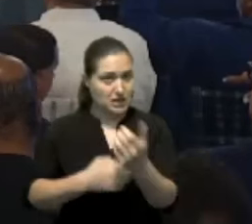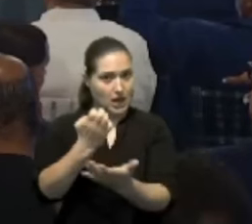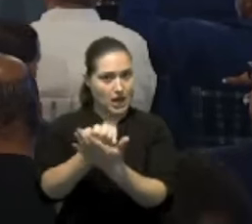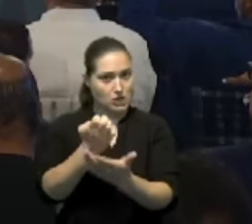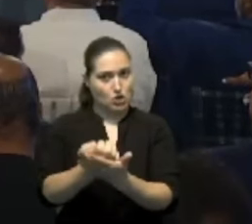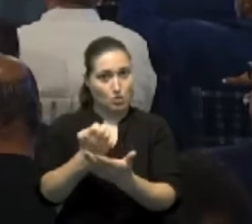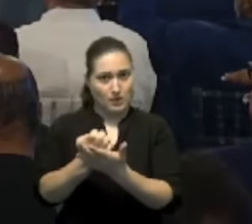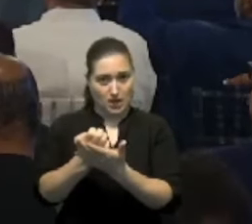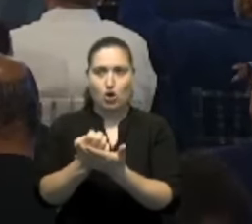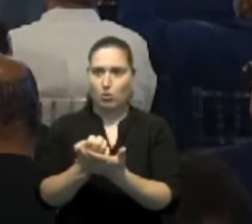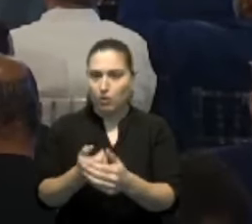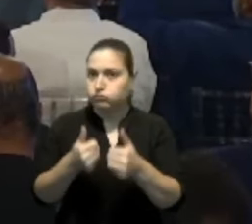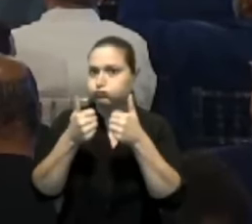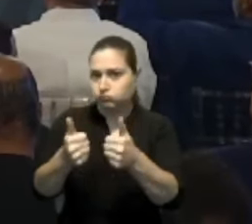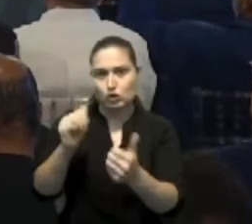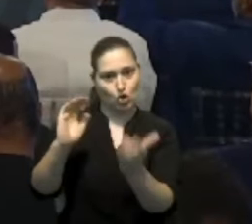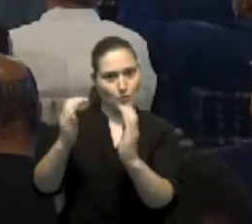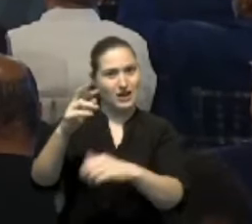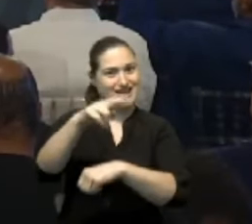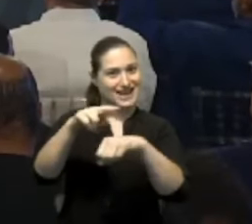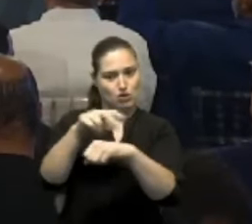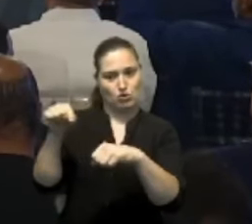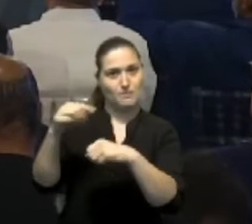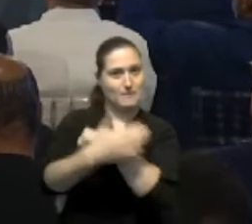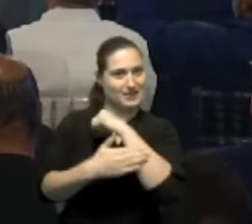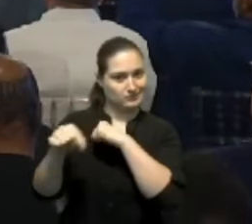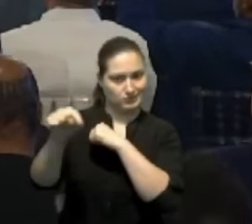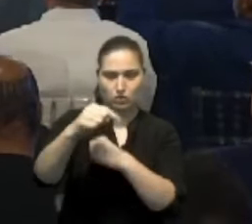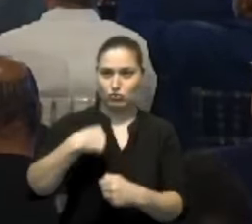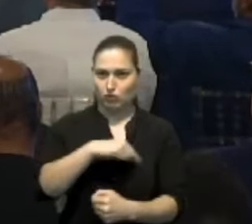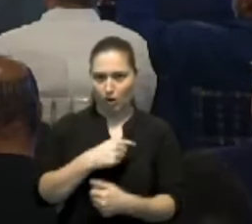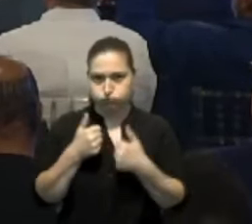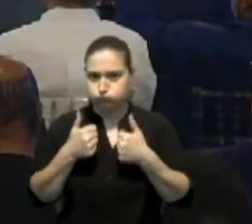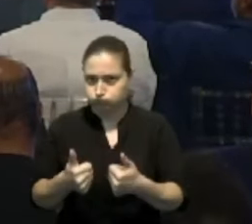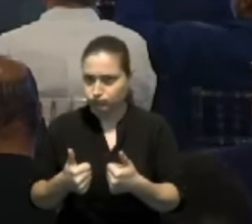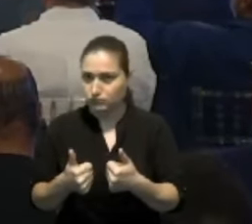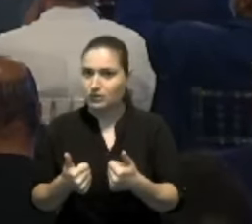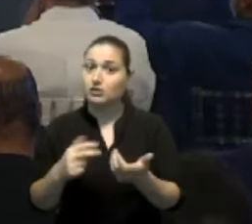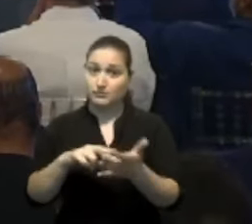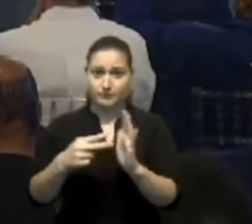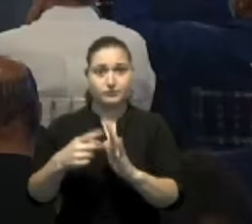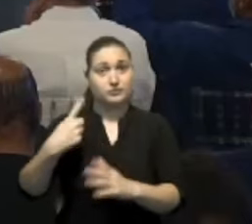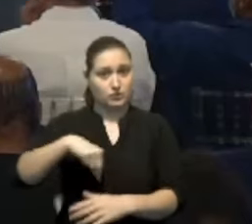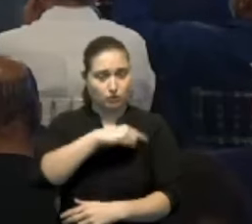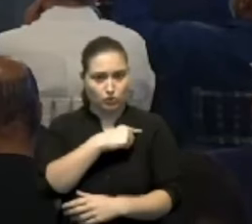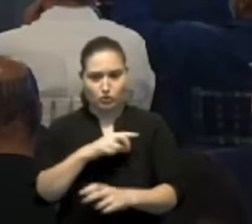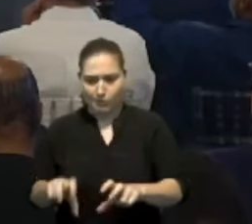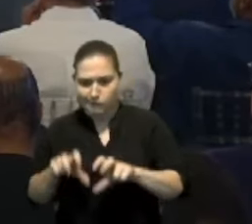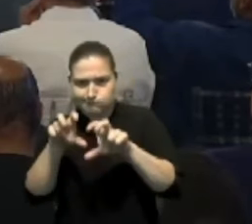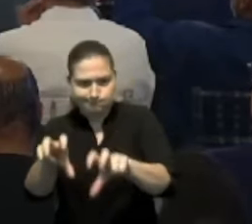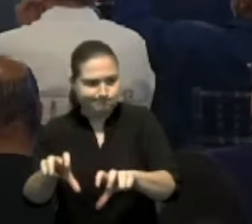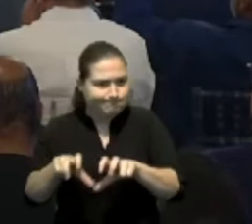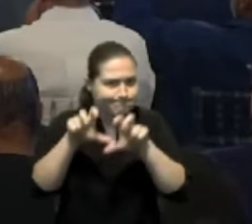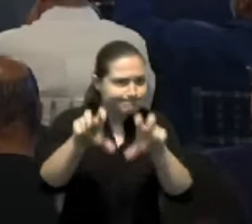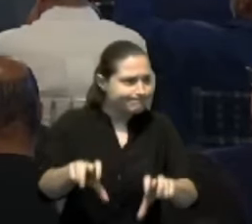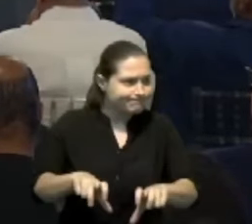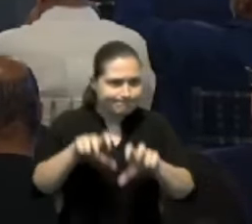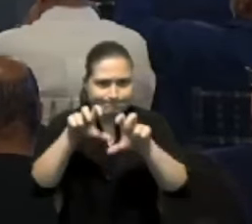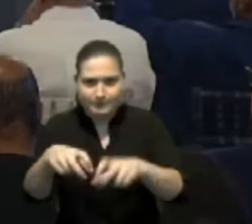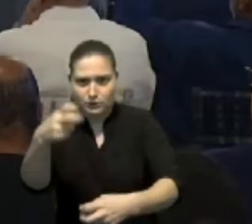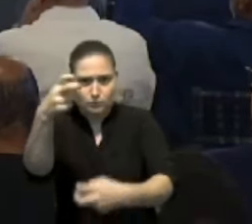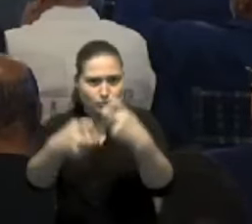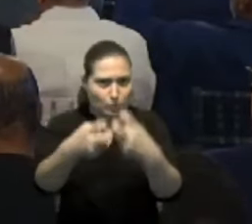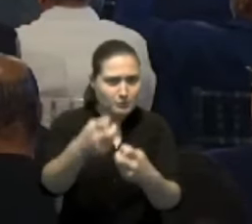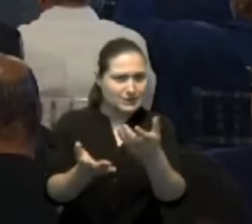esto limita de forma importante nuestra capacidad de invertir lo necesario para resolver los problemas de los